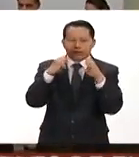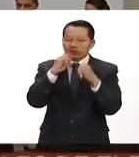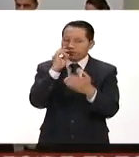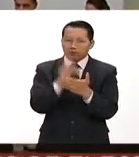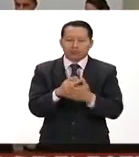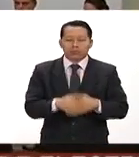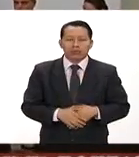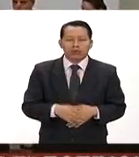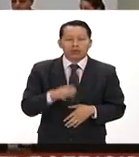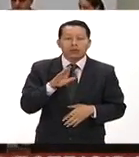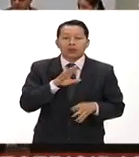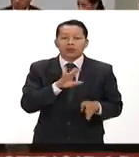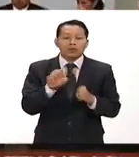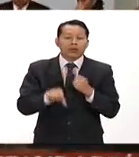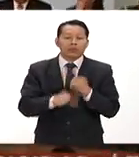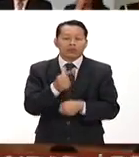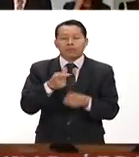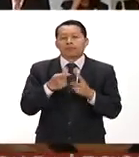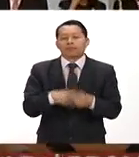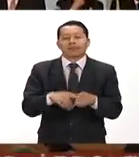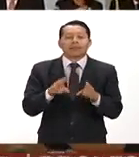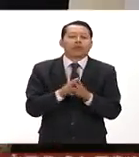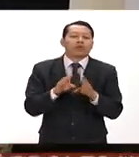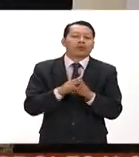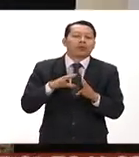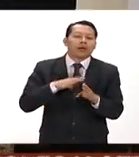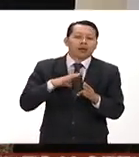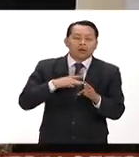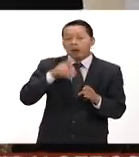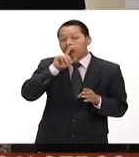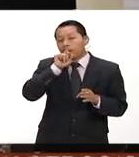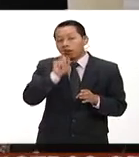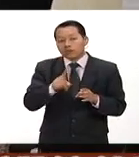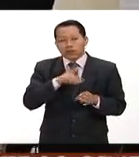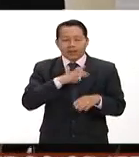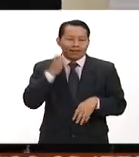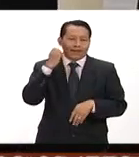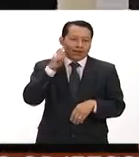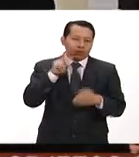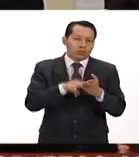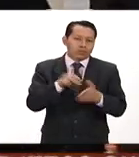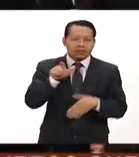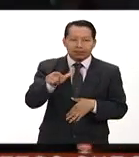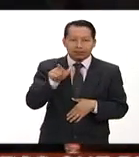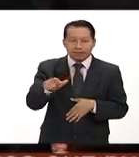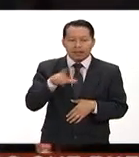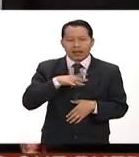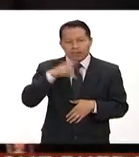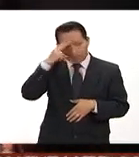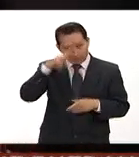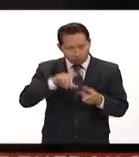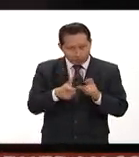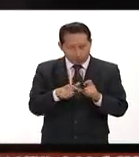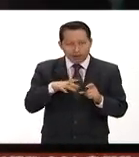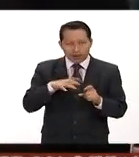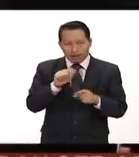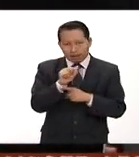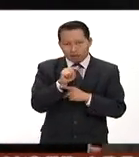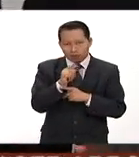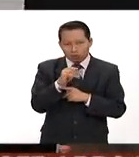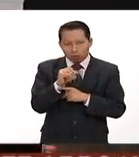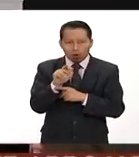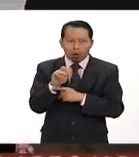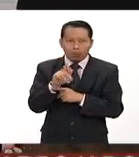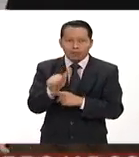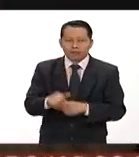El 911 comenzará a operar en el resto del país a partir de enero del 2017 Para México al Día Antonio López